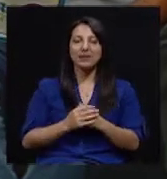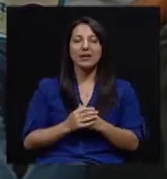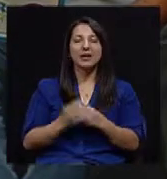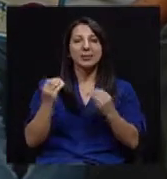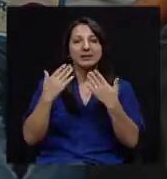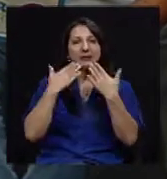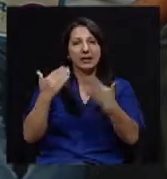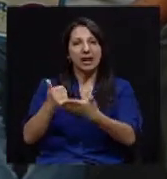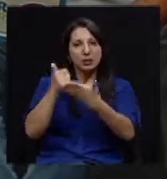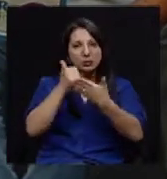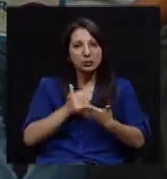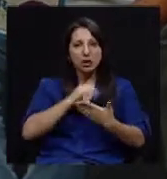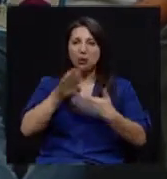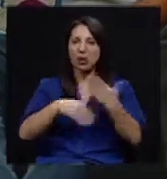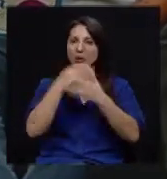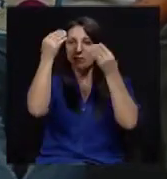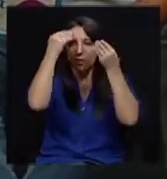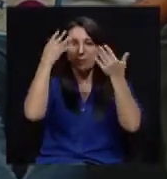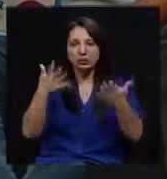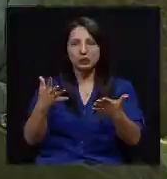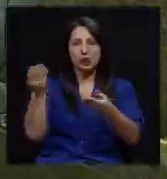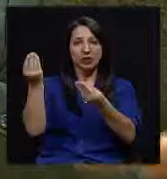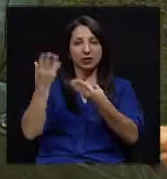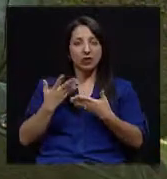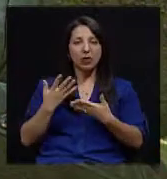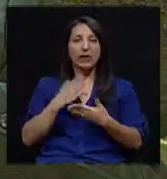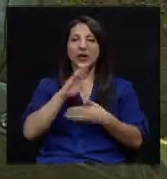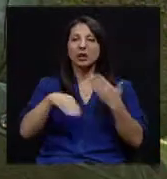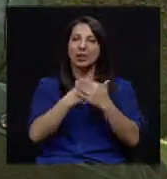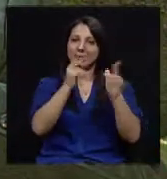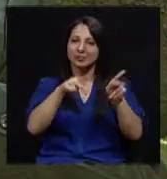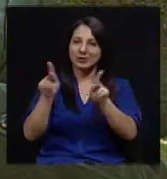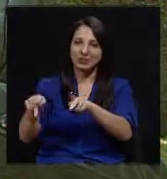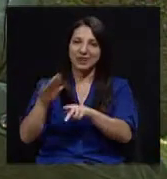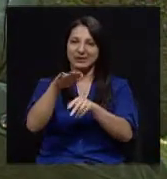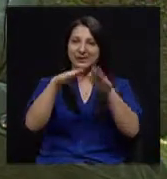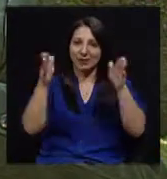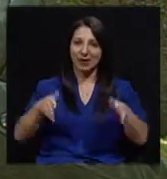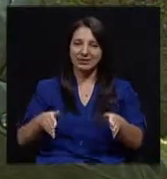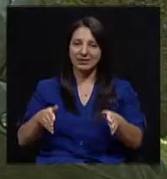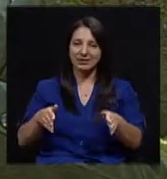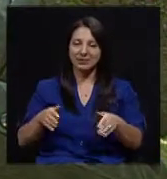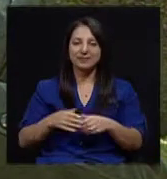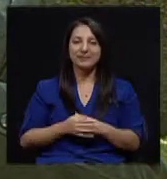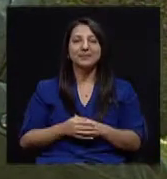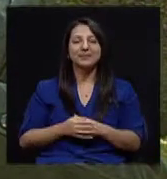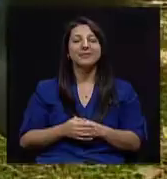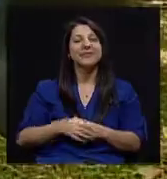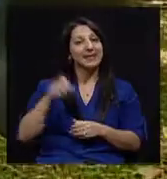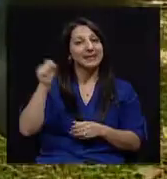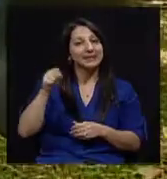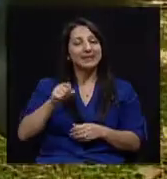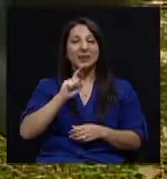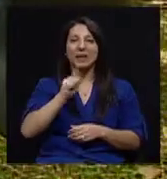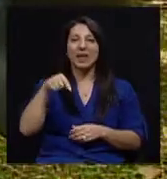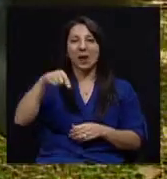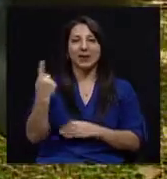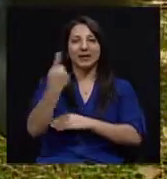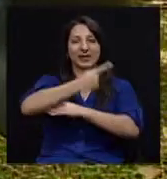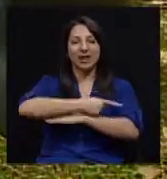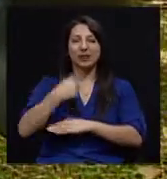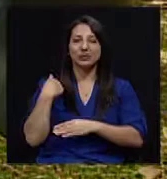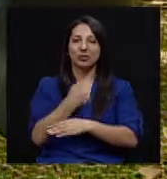gran ayuda toda la información que nos ha dado a nosotros y a toda la gente en casa. Sí, realmente el día de hoy hemos